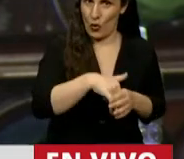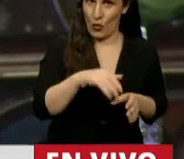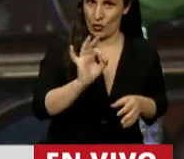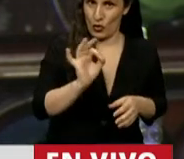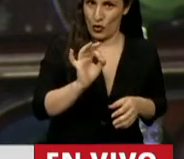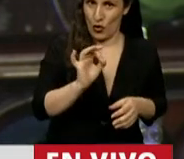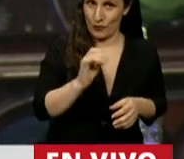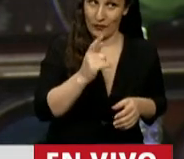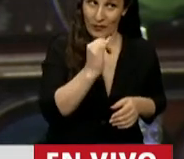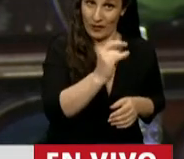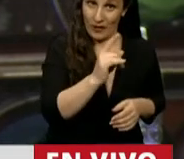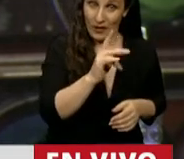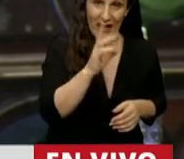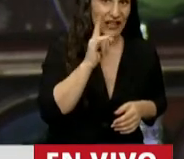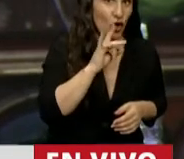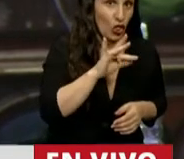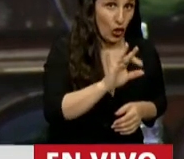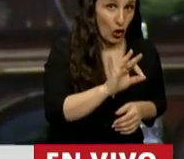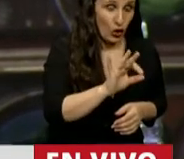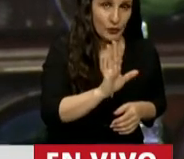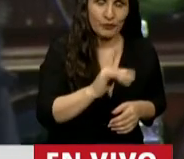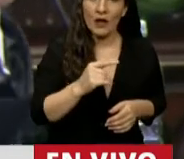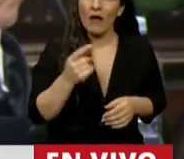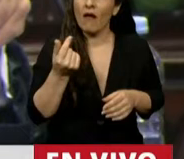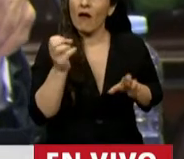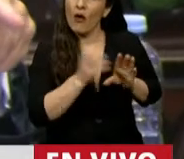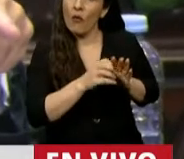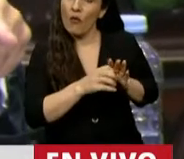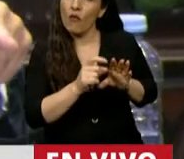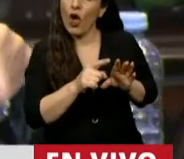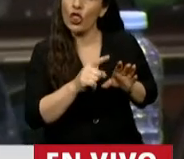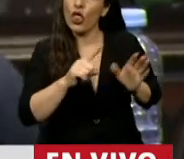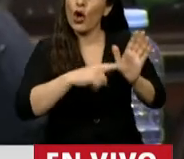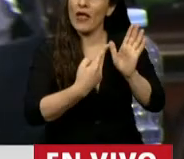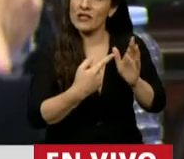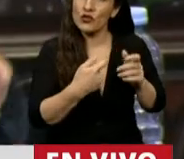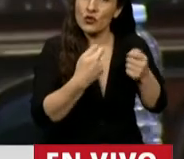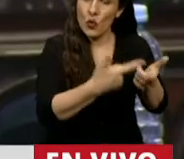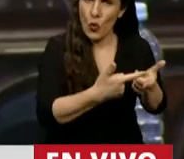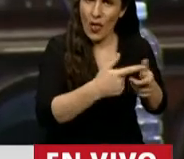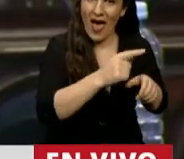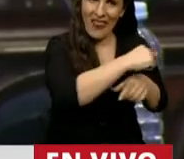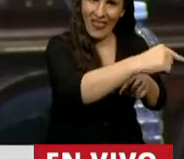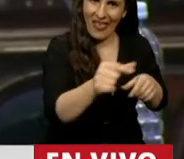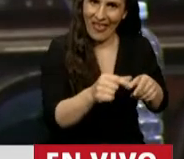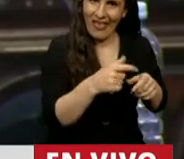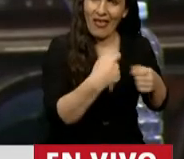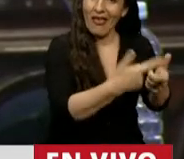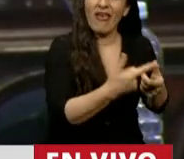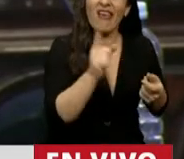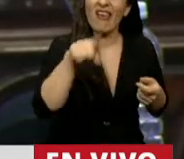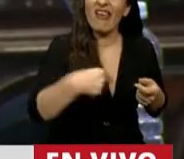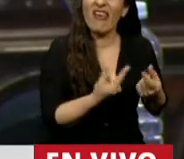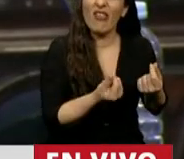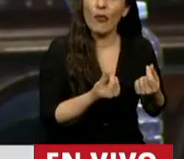diputado Ritondo, esos fondos que vienen a parar a la Ciudad Autónoma de Buenos Aires o al AMBA, son los fondos que